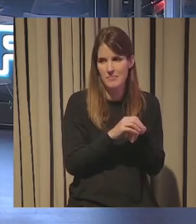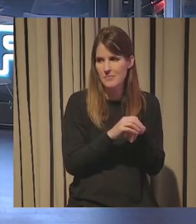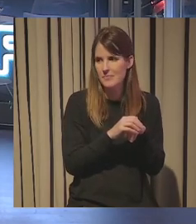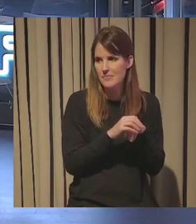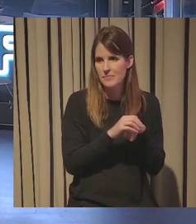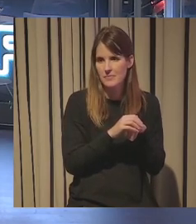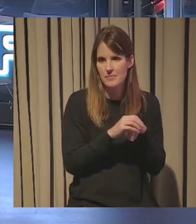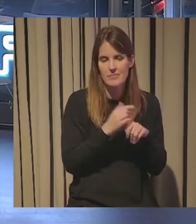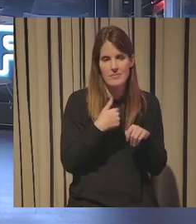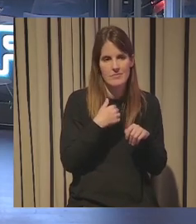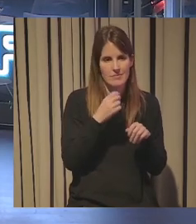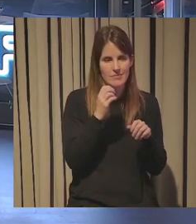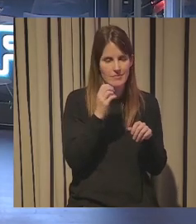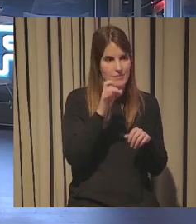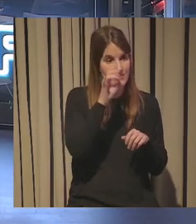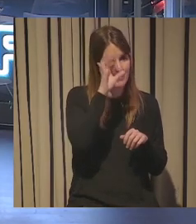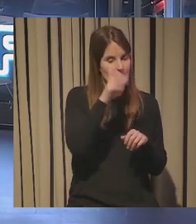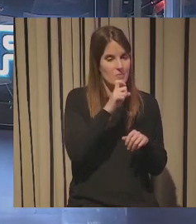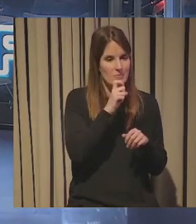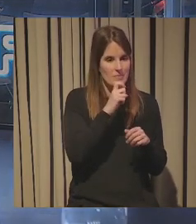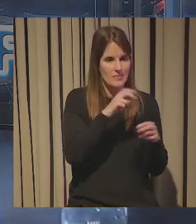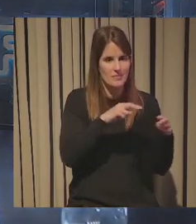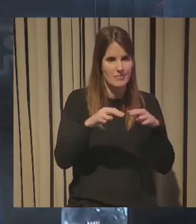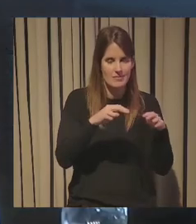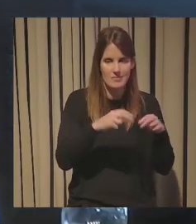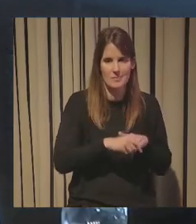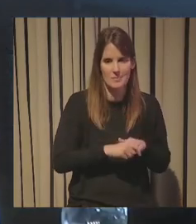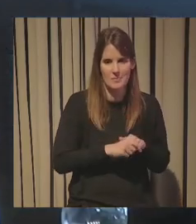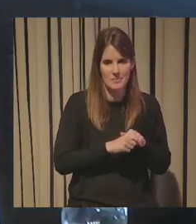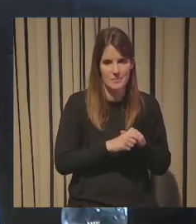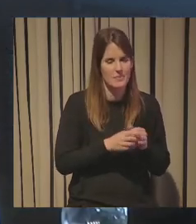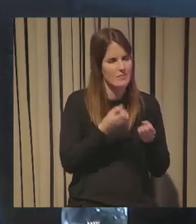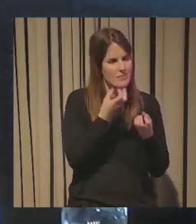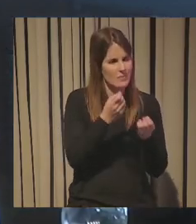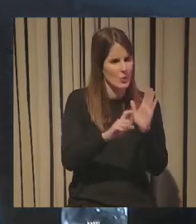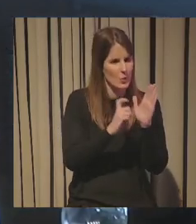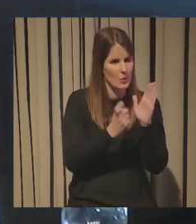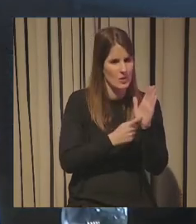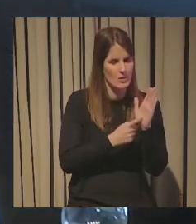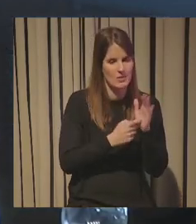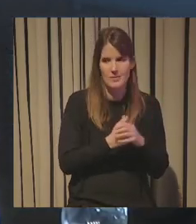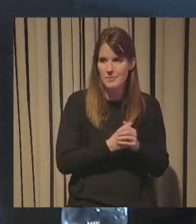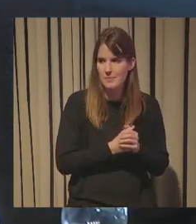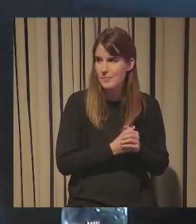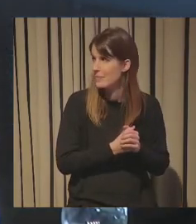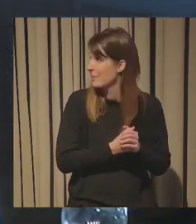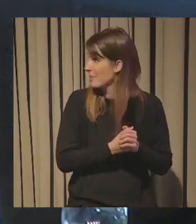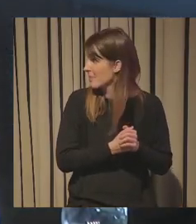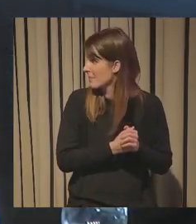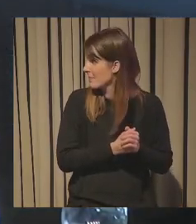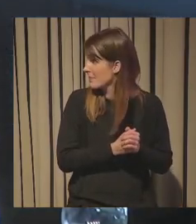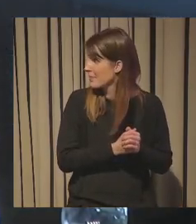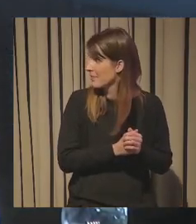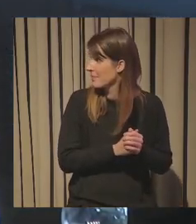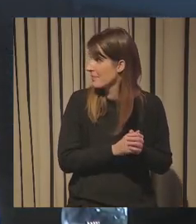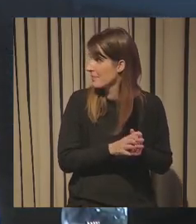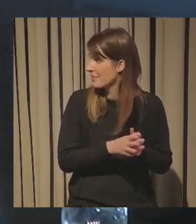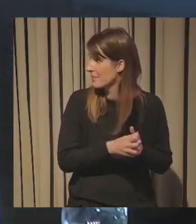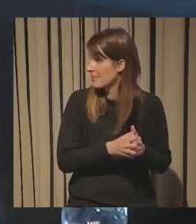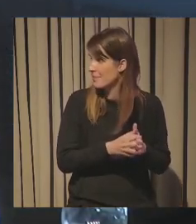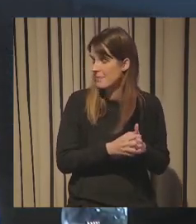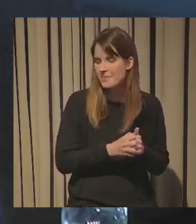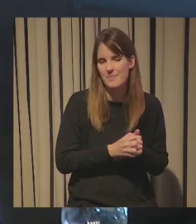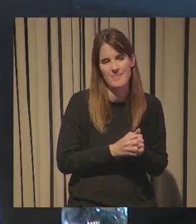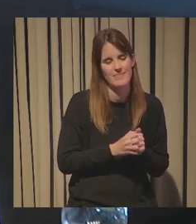cómo lo está es increíble cómo ha ido contando todo ¿verdad? sí sí perdona no quería saber un poco del